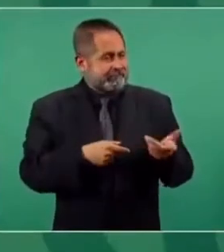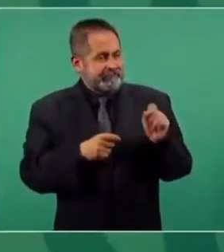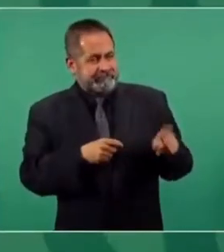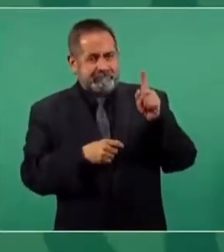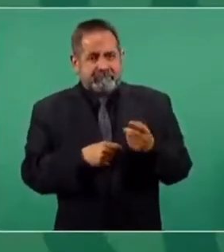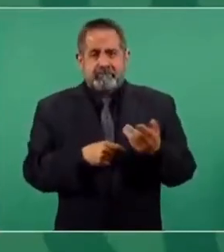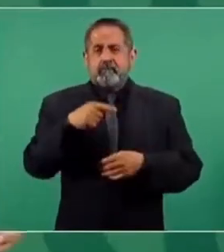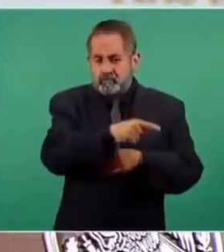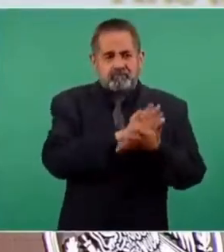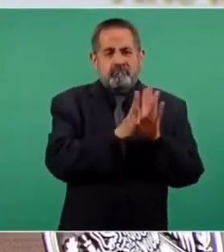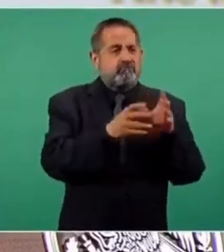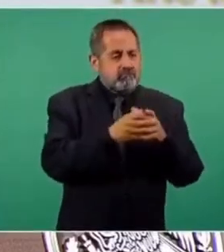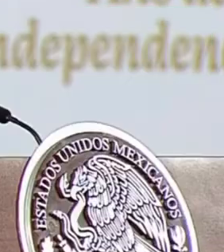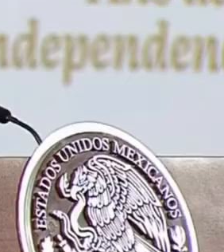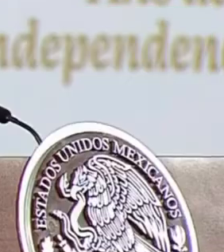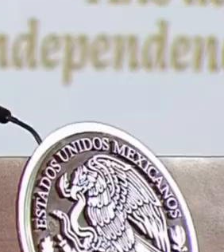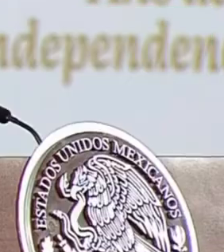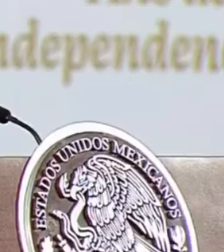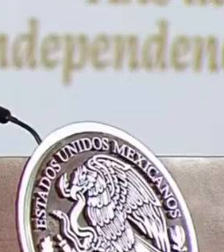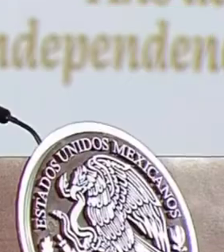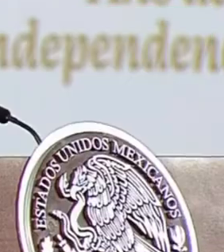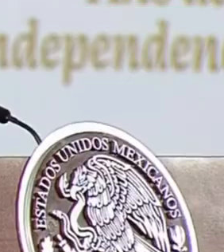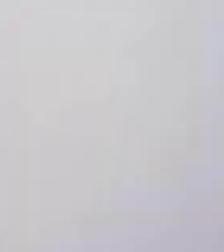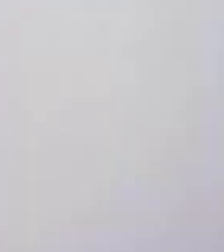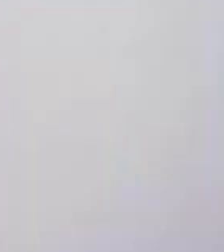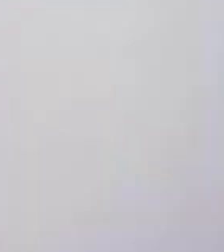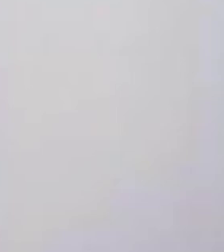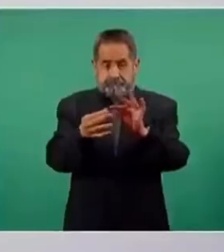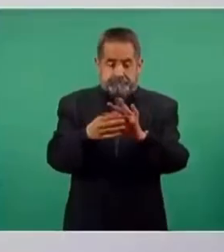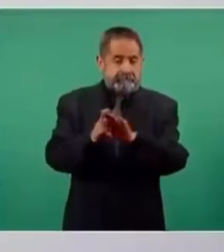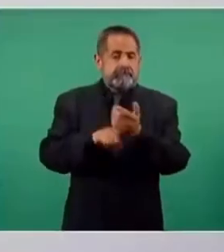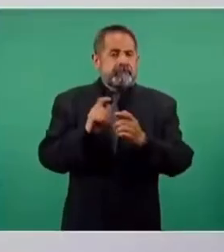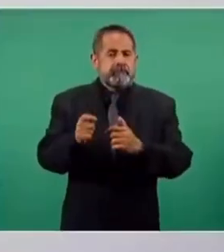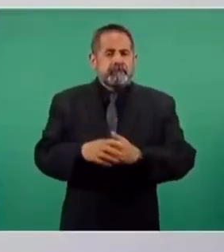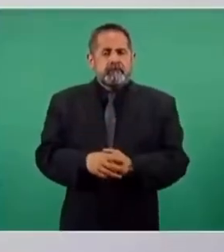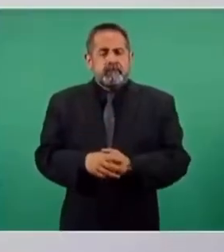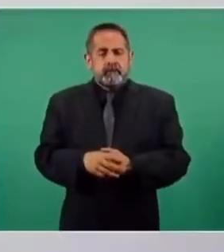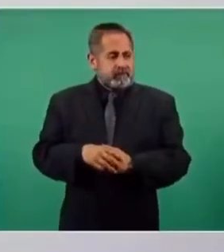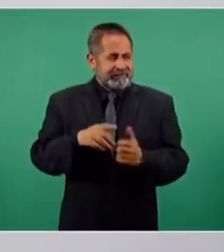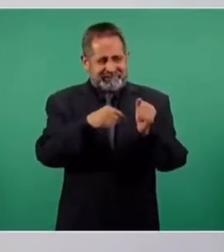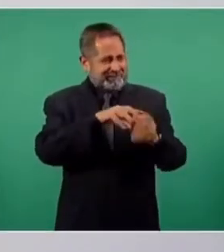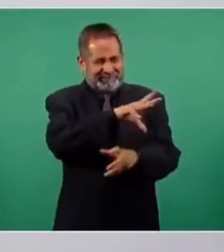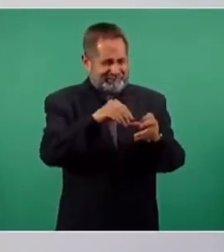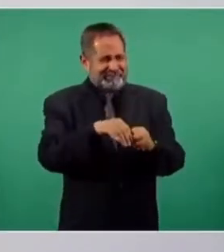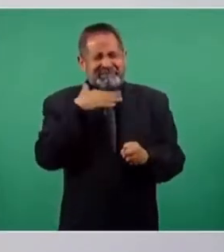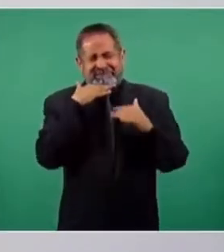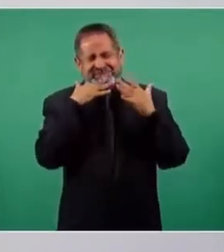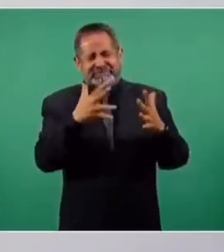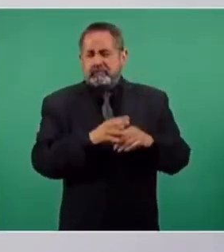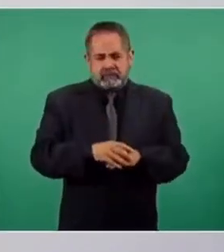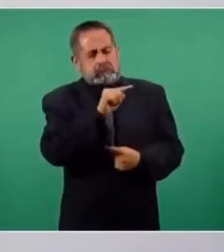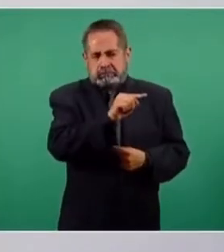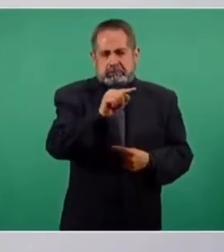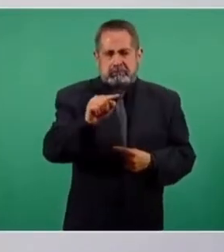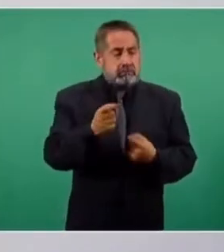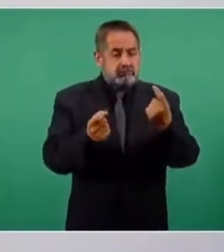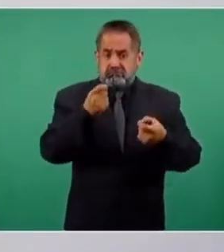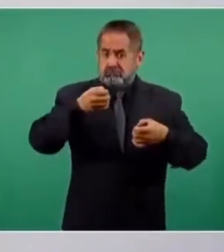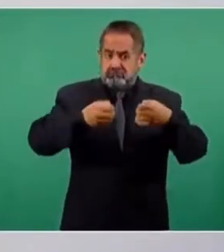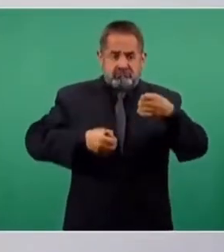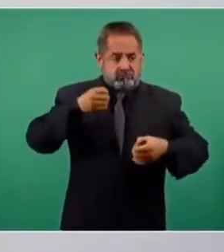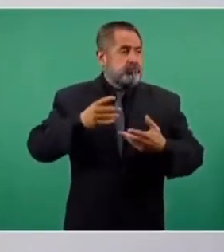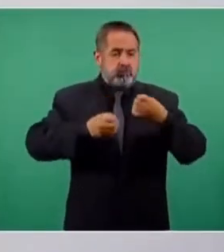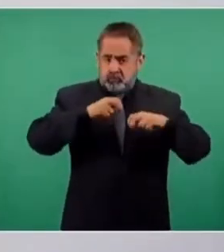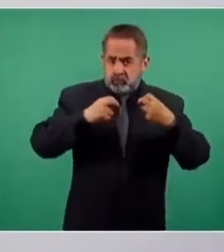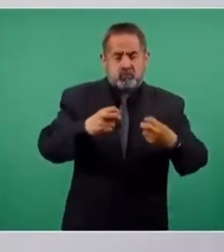actores, cómplices de la corrupción. También aclaro que no, está podrido en el Poder Judicial. Hay jueces, hay